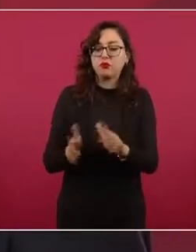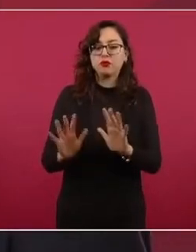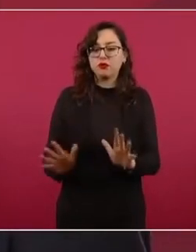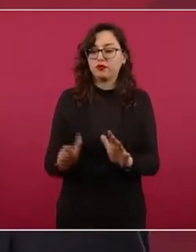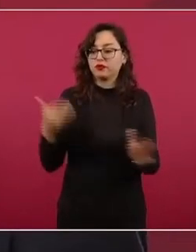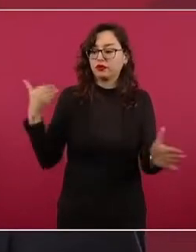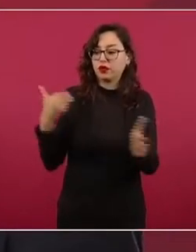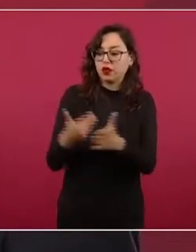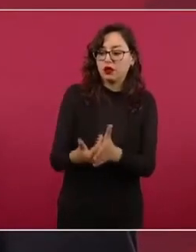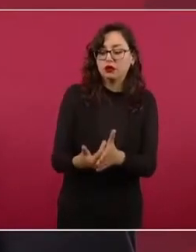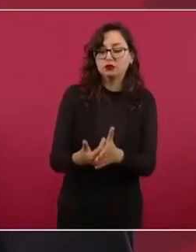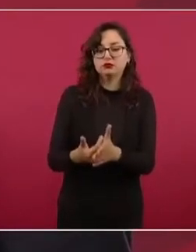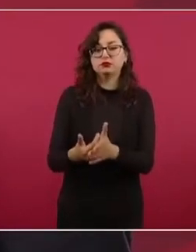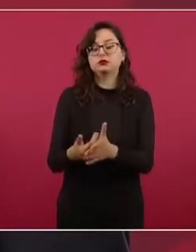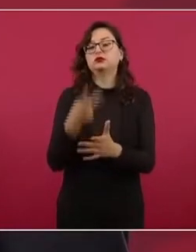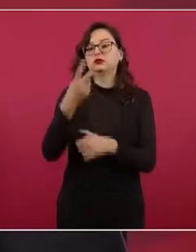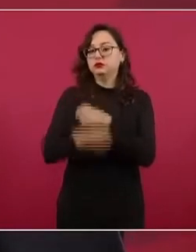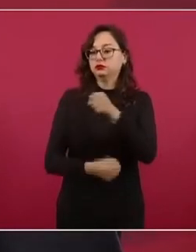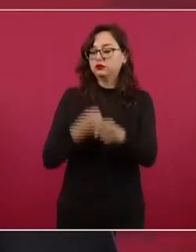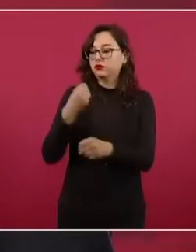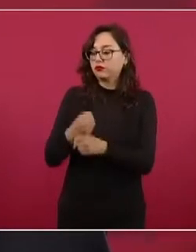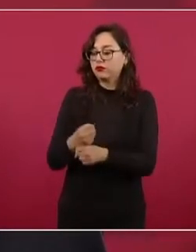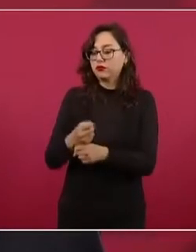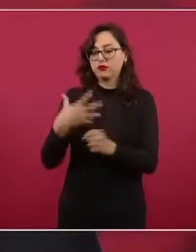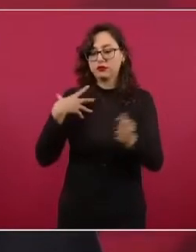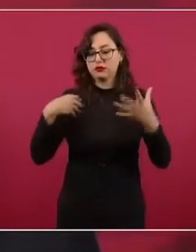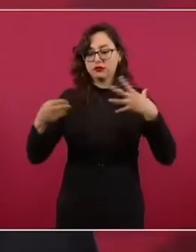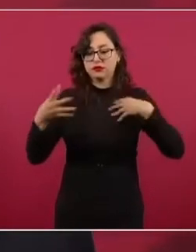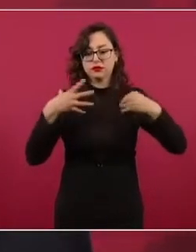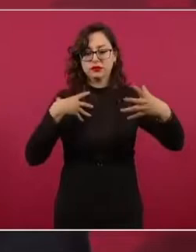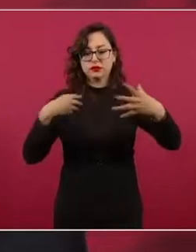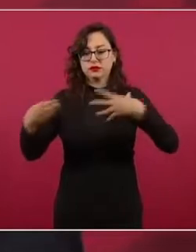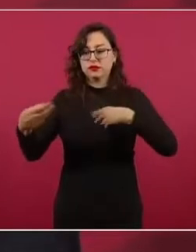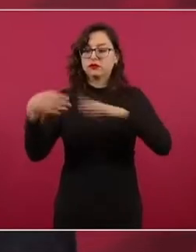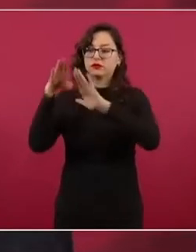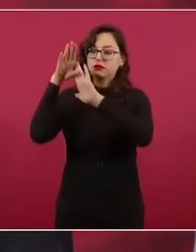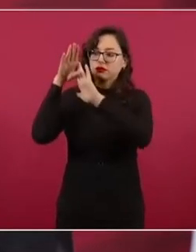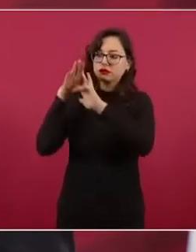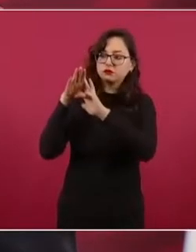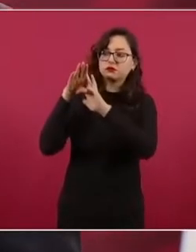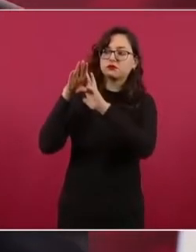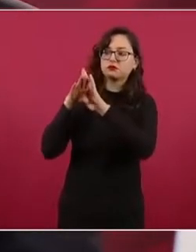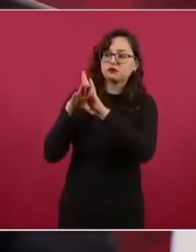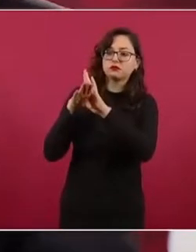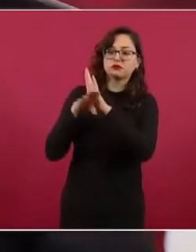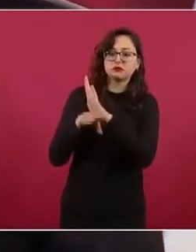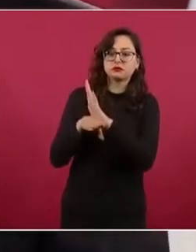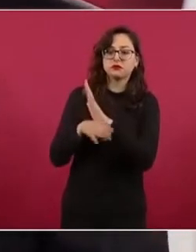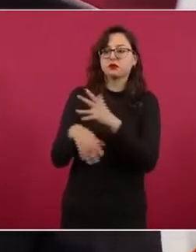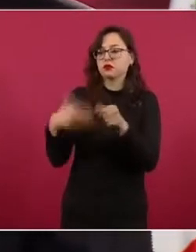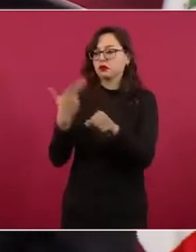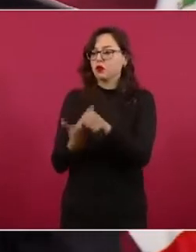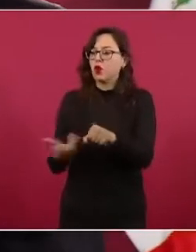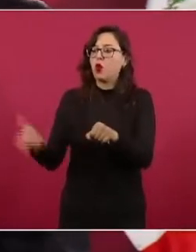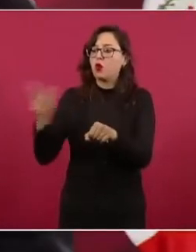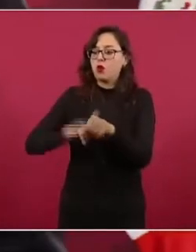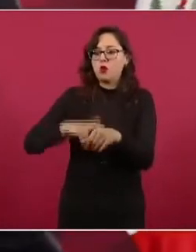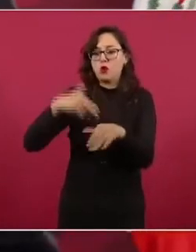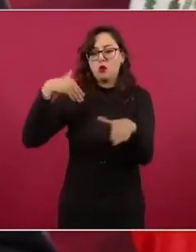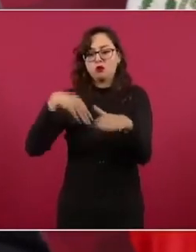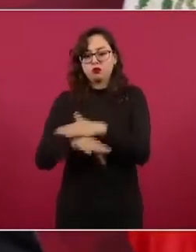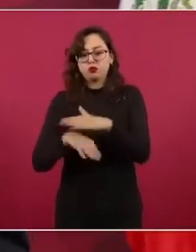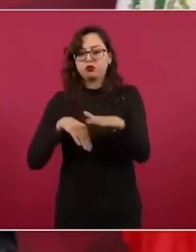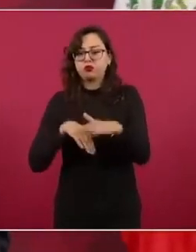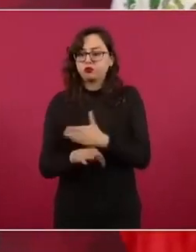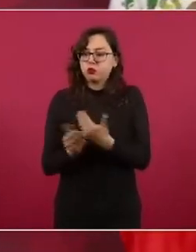el contagio, que afortunadamente ya no tenemos hospitalizados, o son